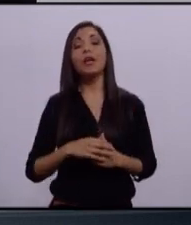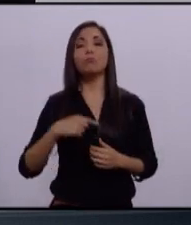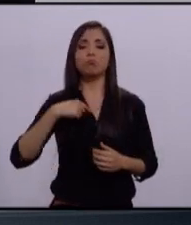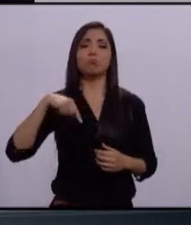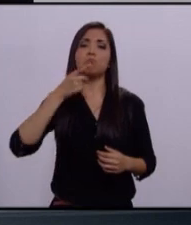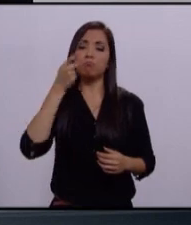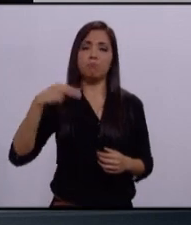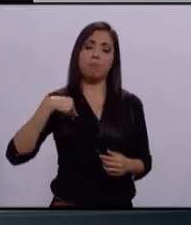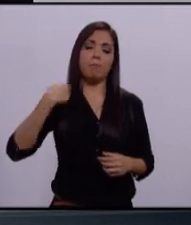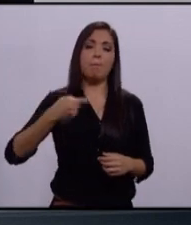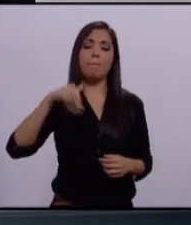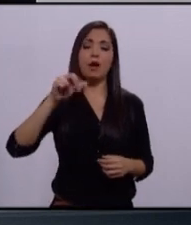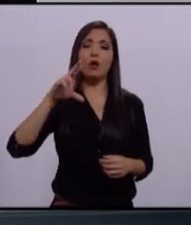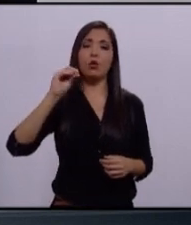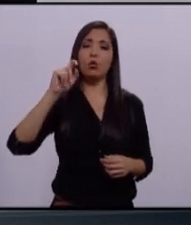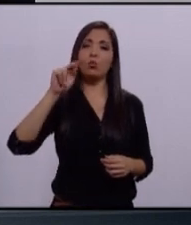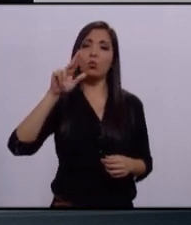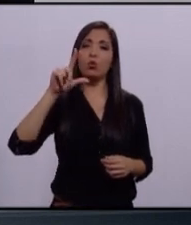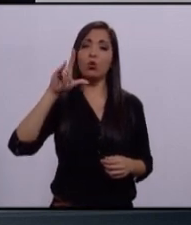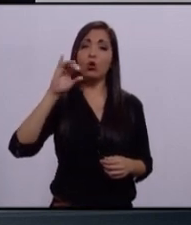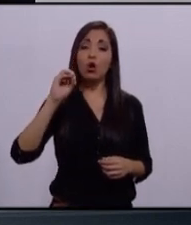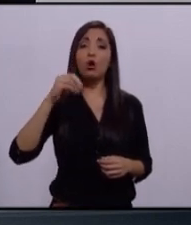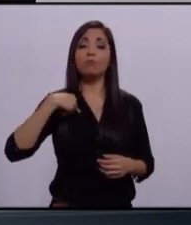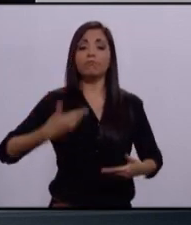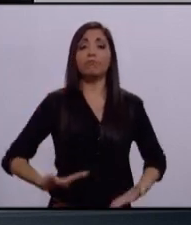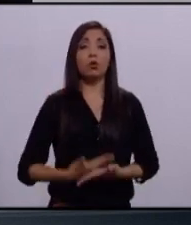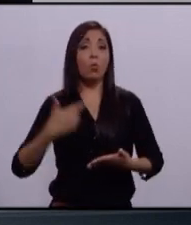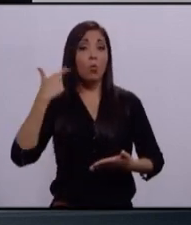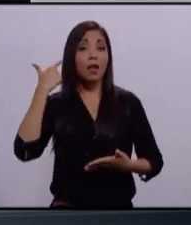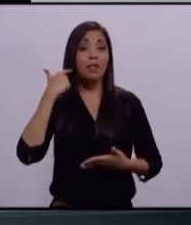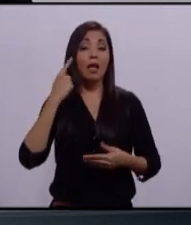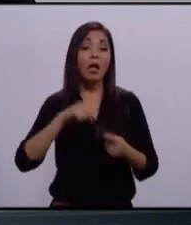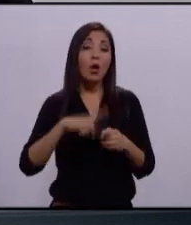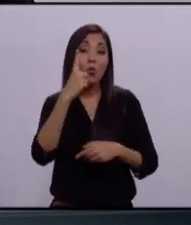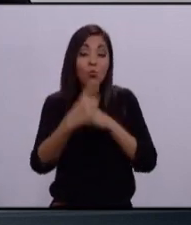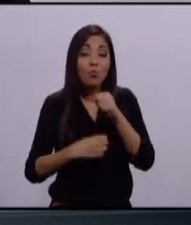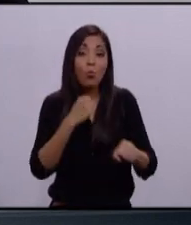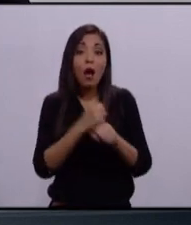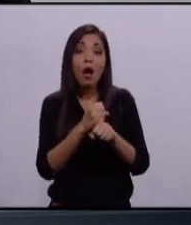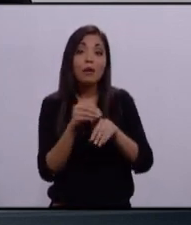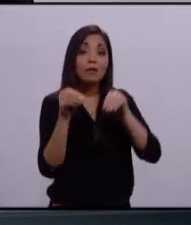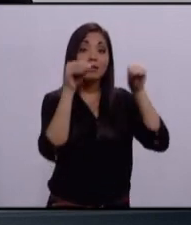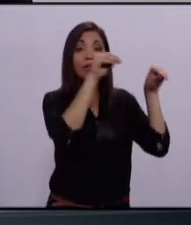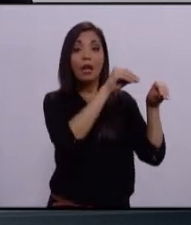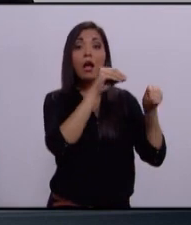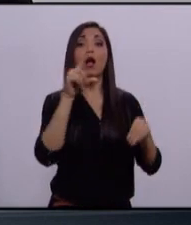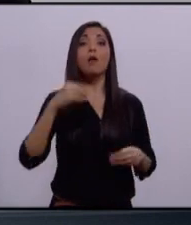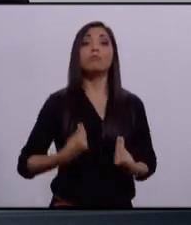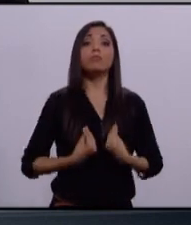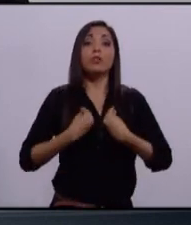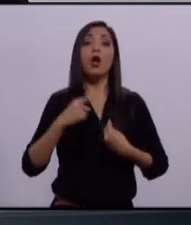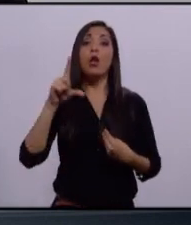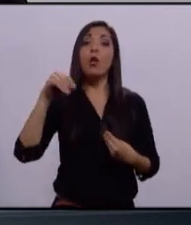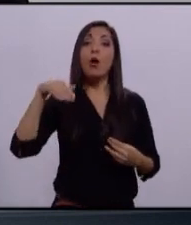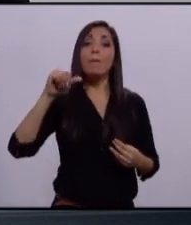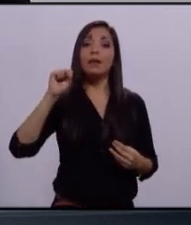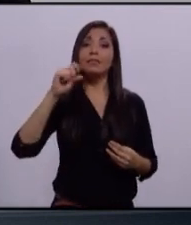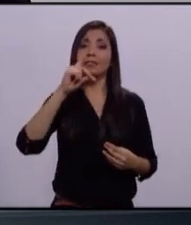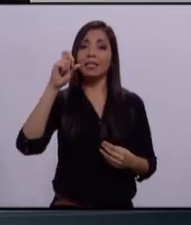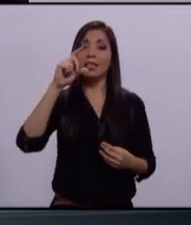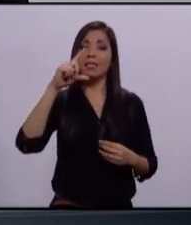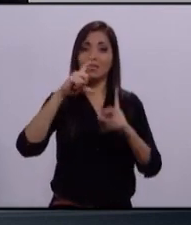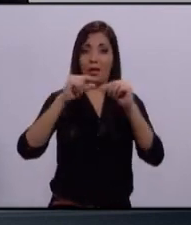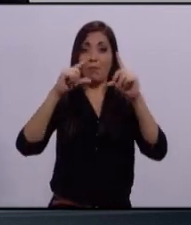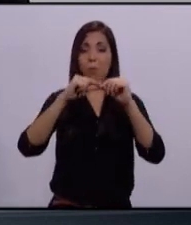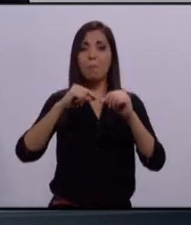Guadalajara. Desde mi primer año de vida, vivo en Zapopan, en la colonia Lomas de Zapopan, y ahí seguiré viviendo como